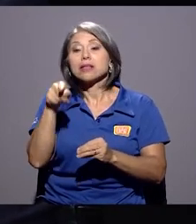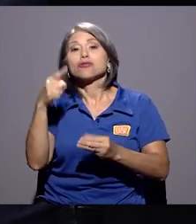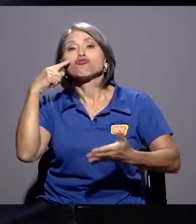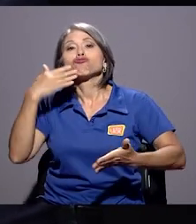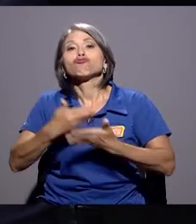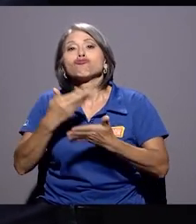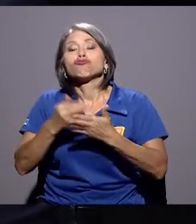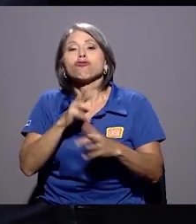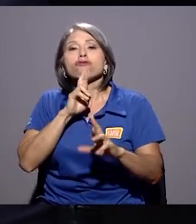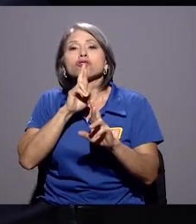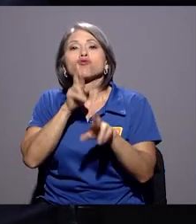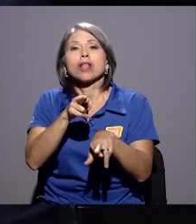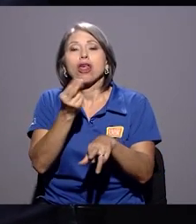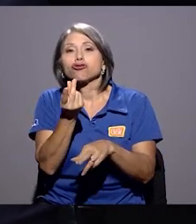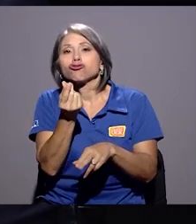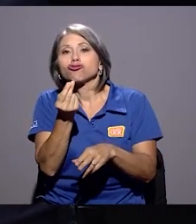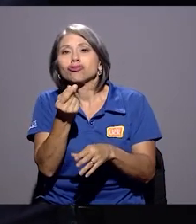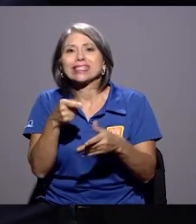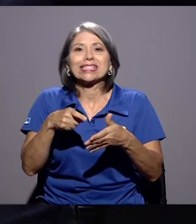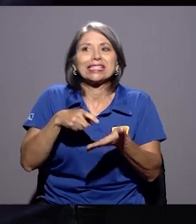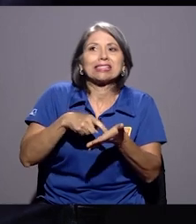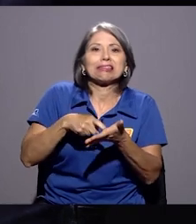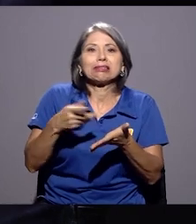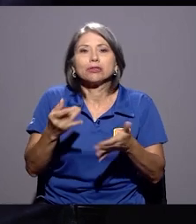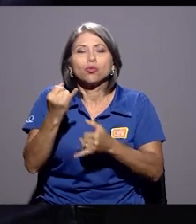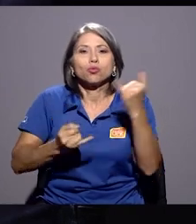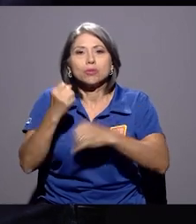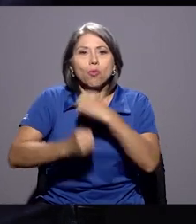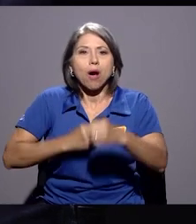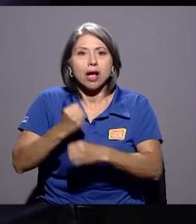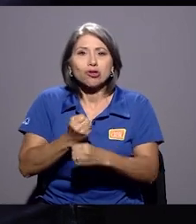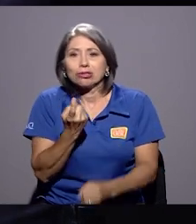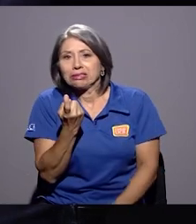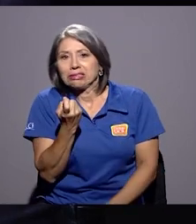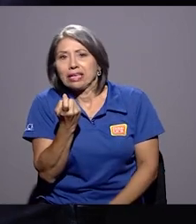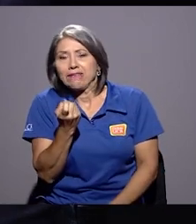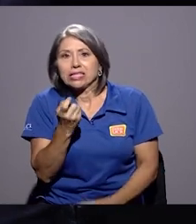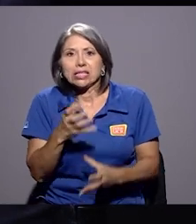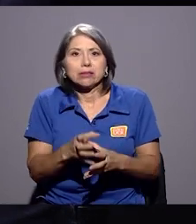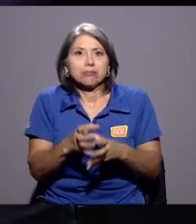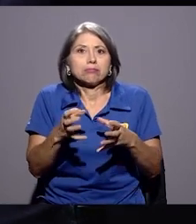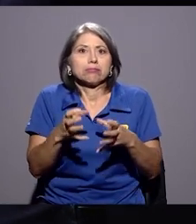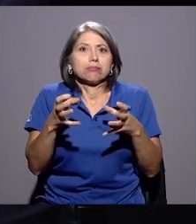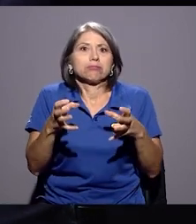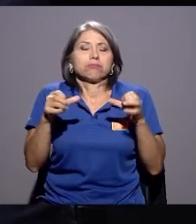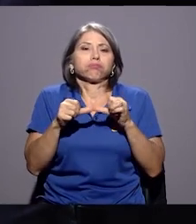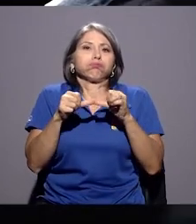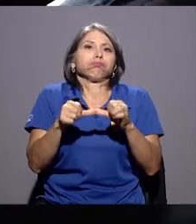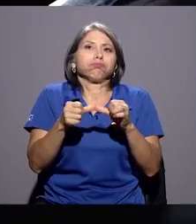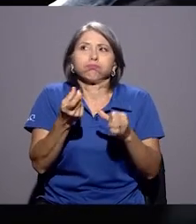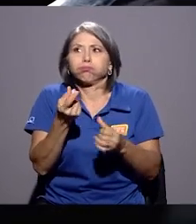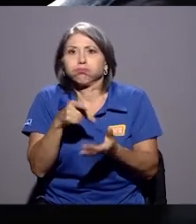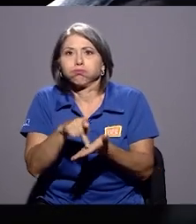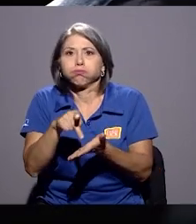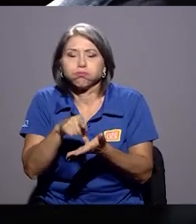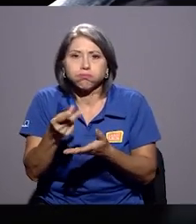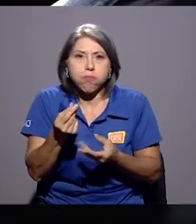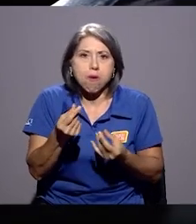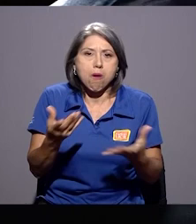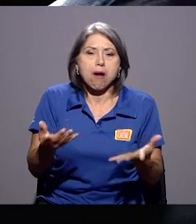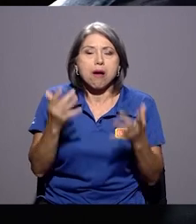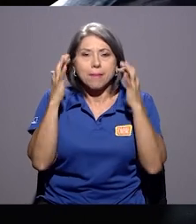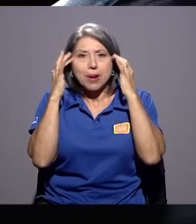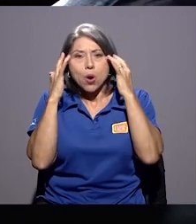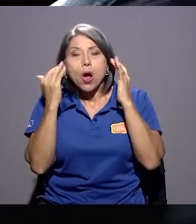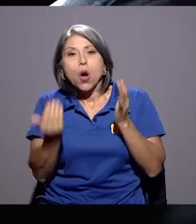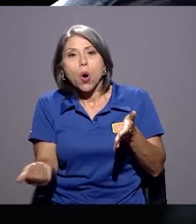resultados fiscales del último año, que tenemos un déficit que aumentó sustantivamente y que es preocupante